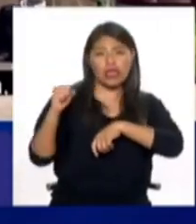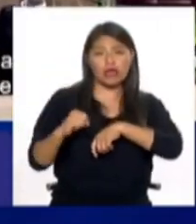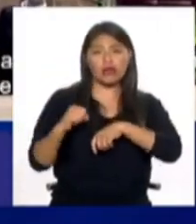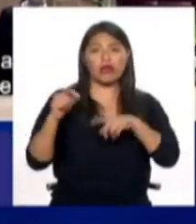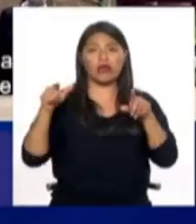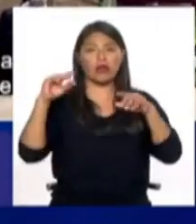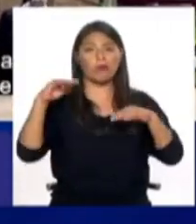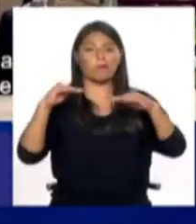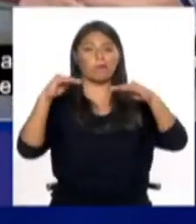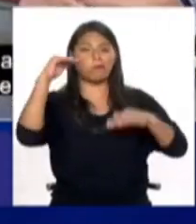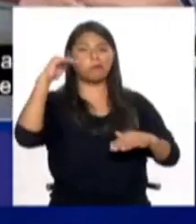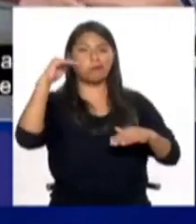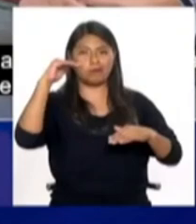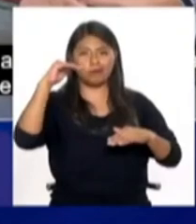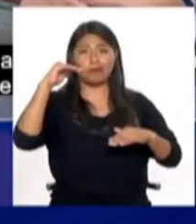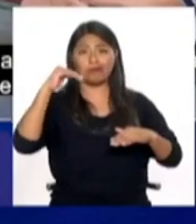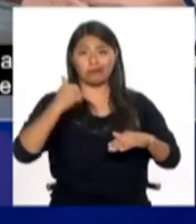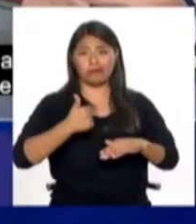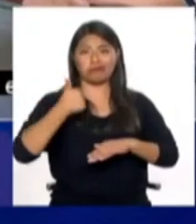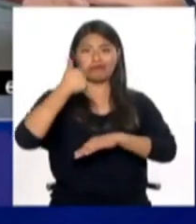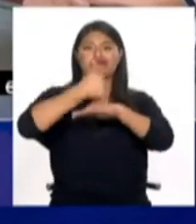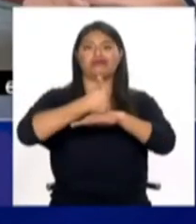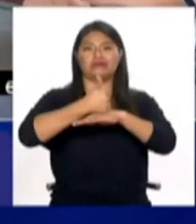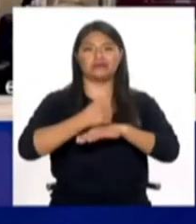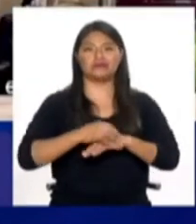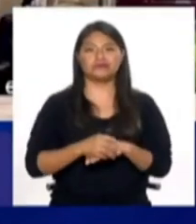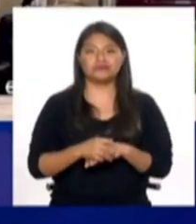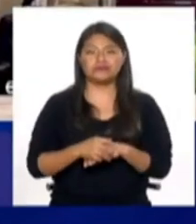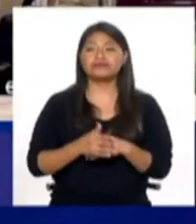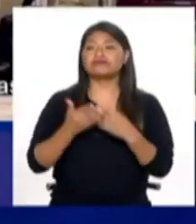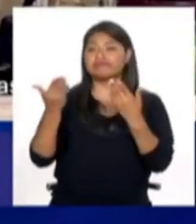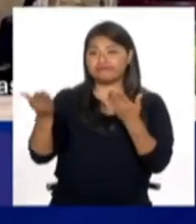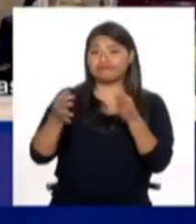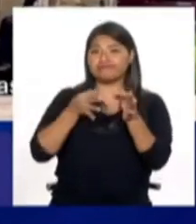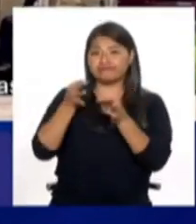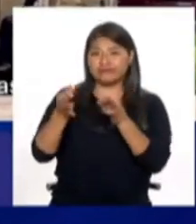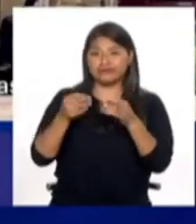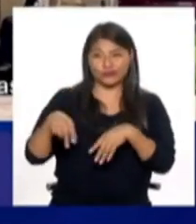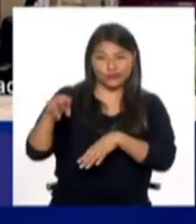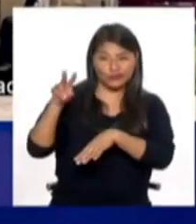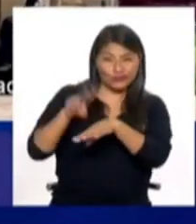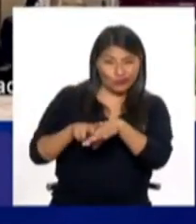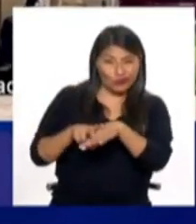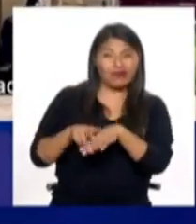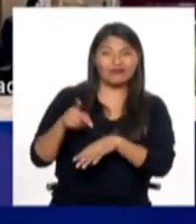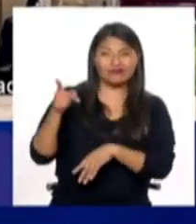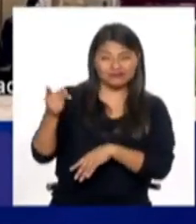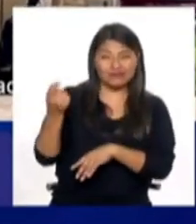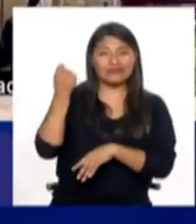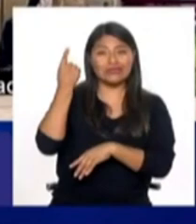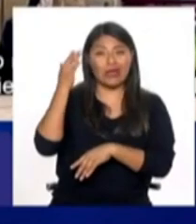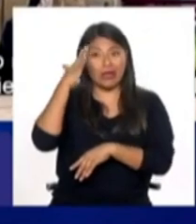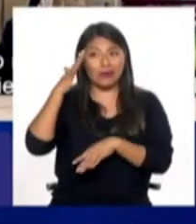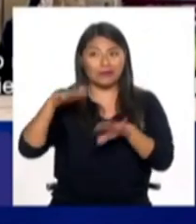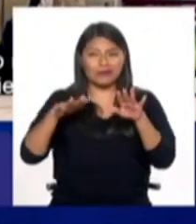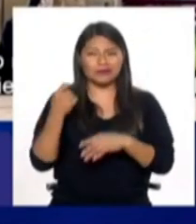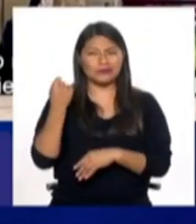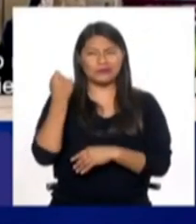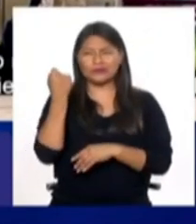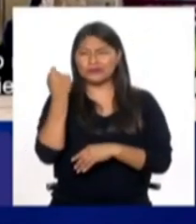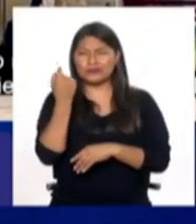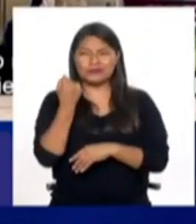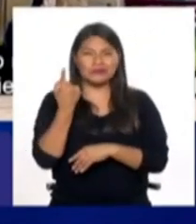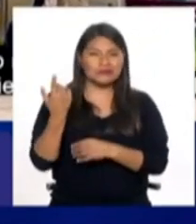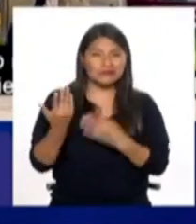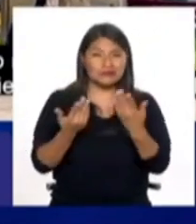porque, como digo, esto está normalizado. No somos conscientes de esta situación que has descrito muy bien, que cuando se produce